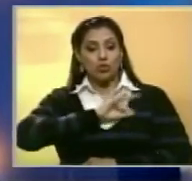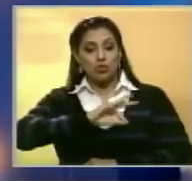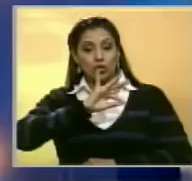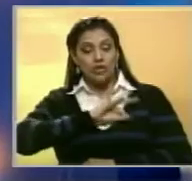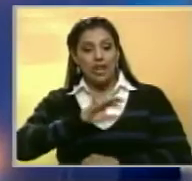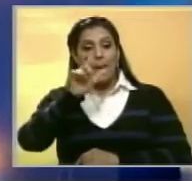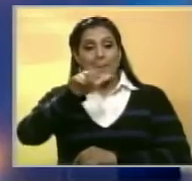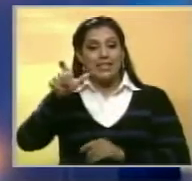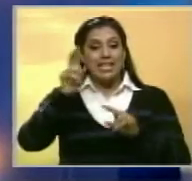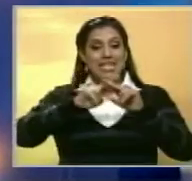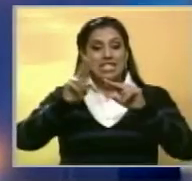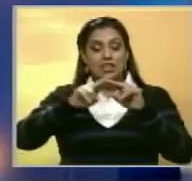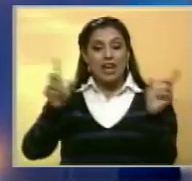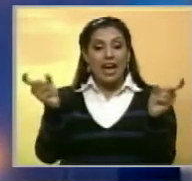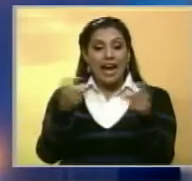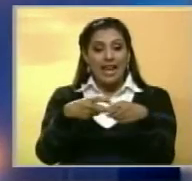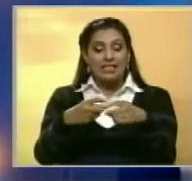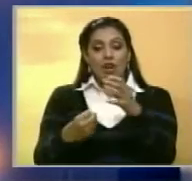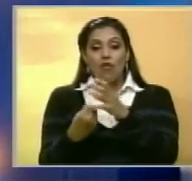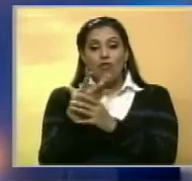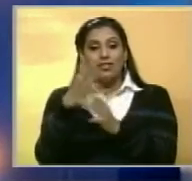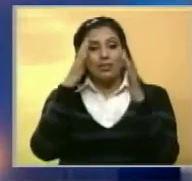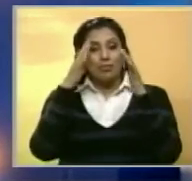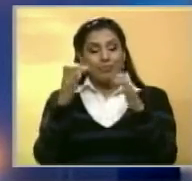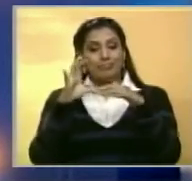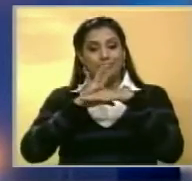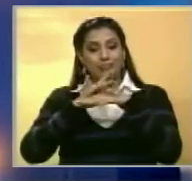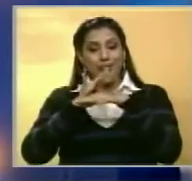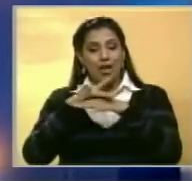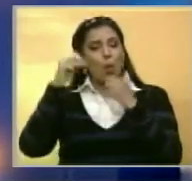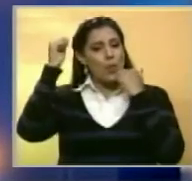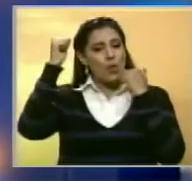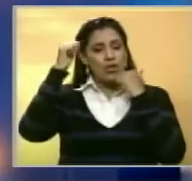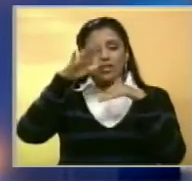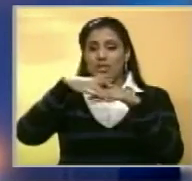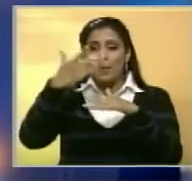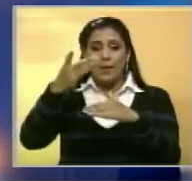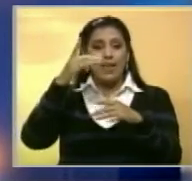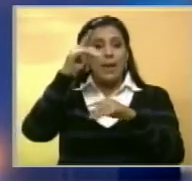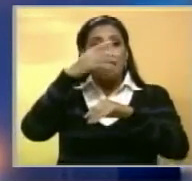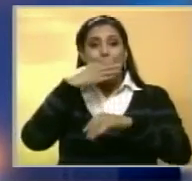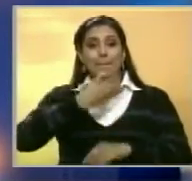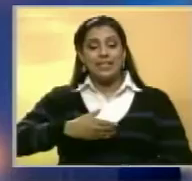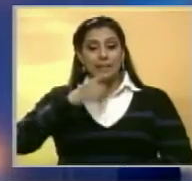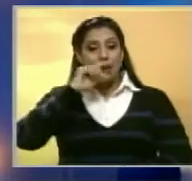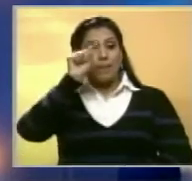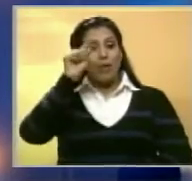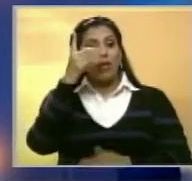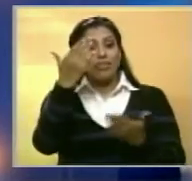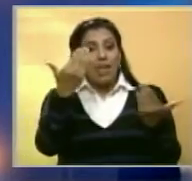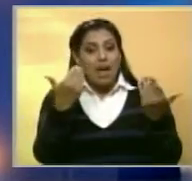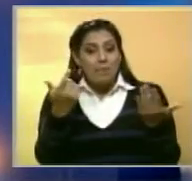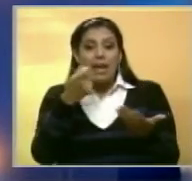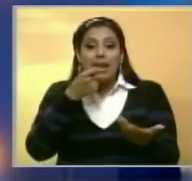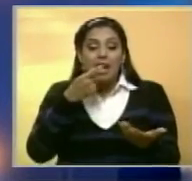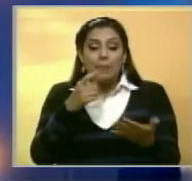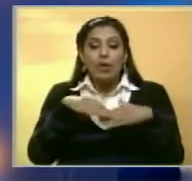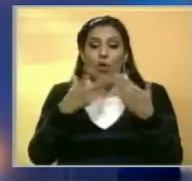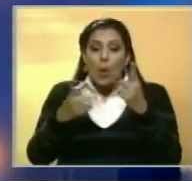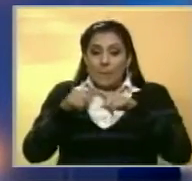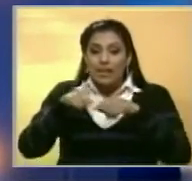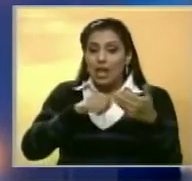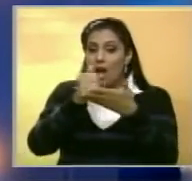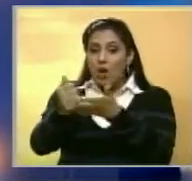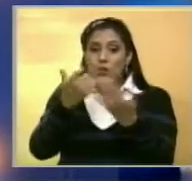Padres de Niños con Cáncer de la Fundación Hospital de Especialidades Pediátricas protestaron para exigir al Ejecutivo Nacional la entrega de medicamentos e